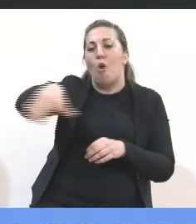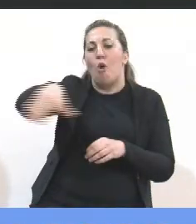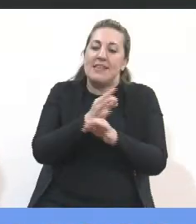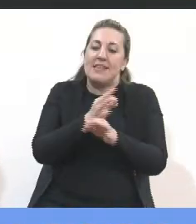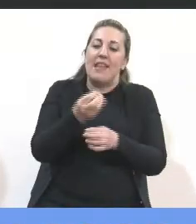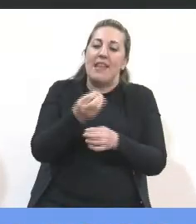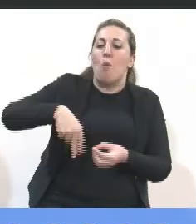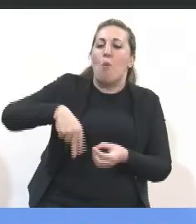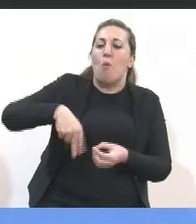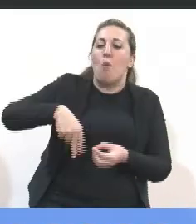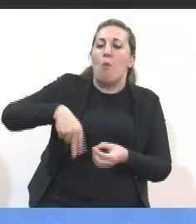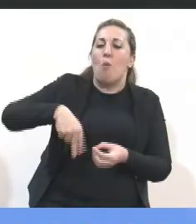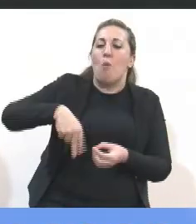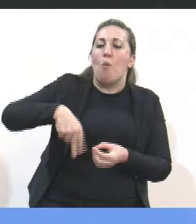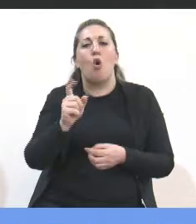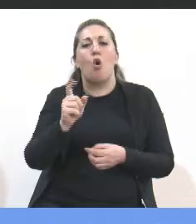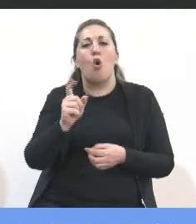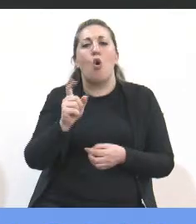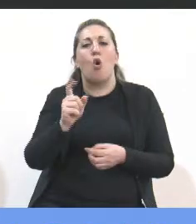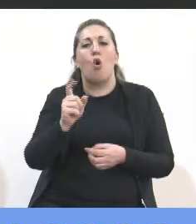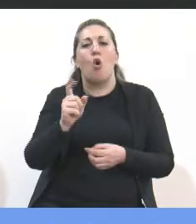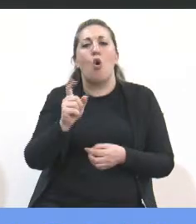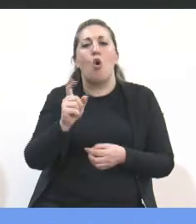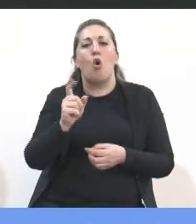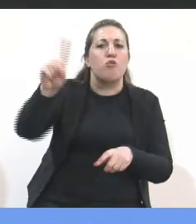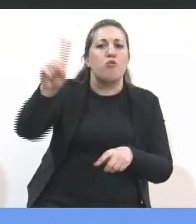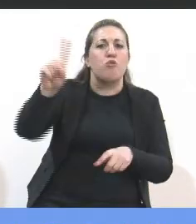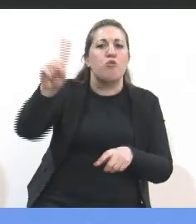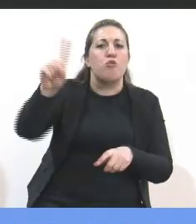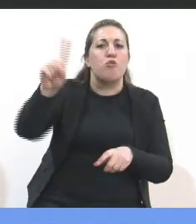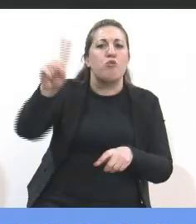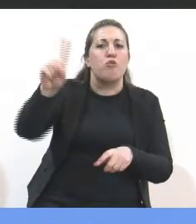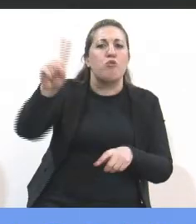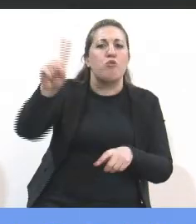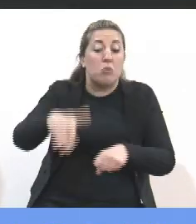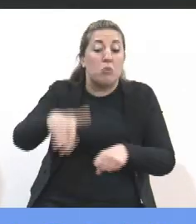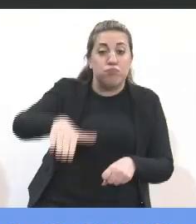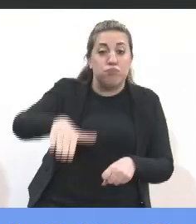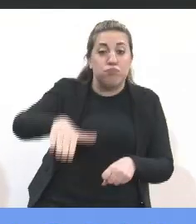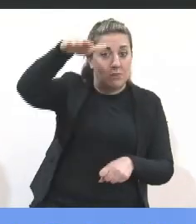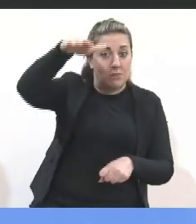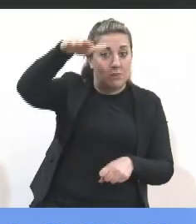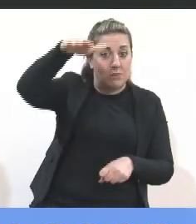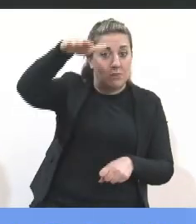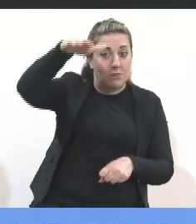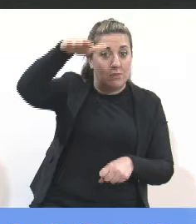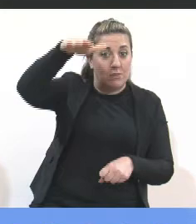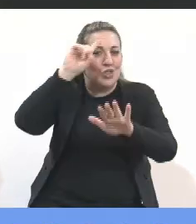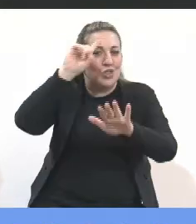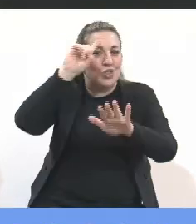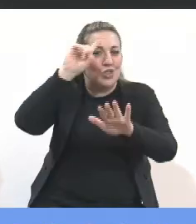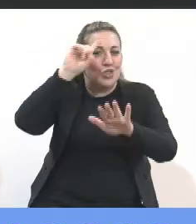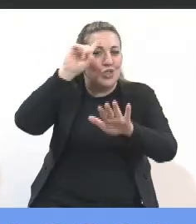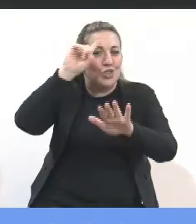vereda, le enseñamos a no hablar con personas desconocidas, hasta que un día los niños crecen y entonces los dejamos ir solos a la